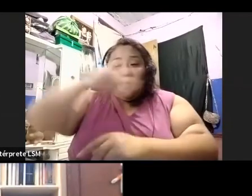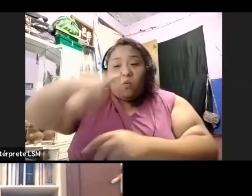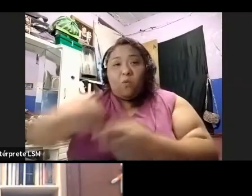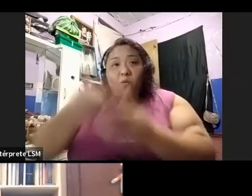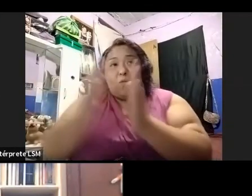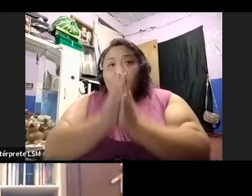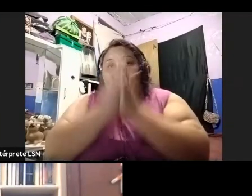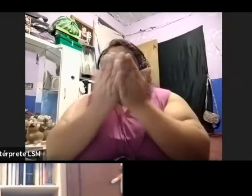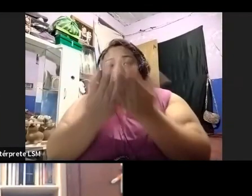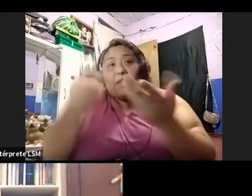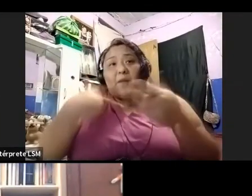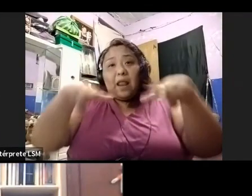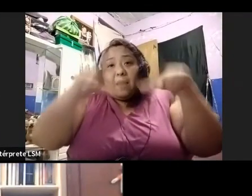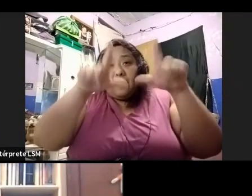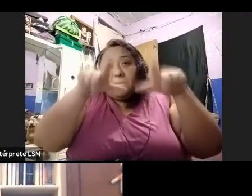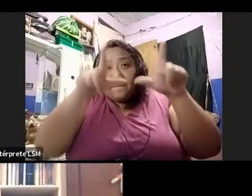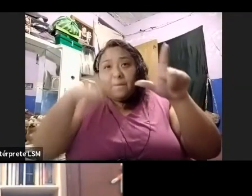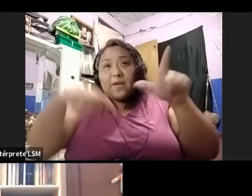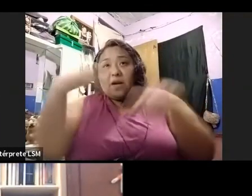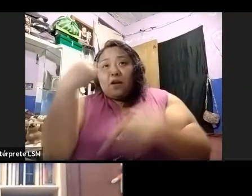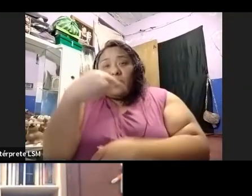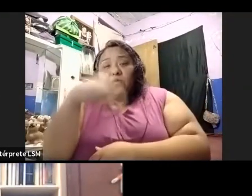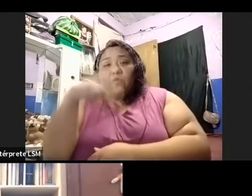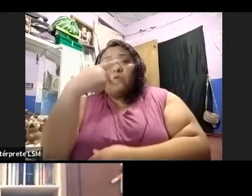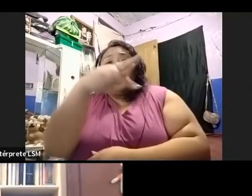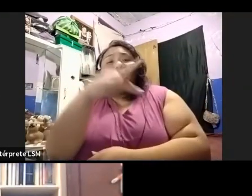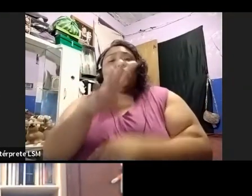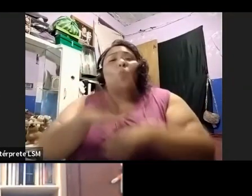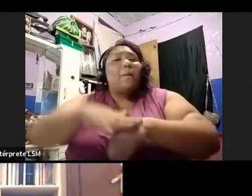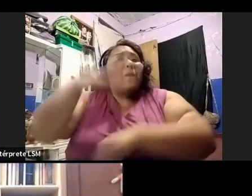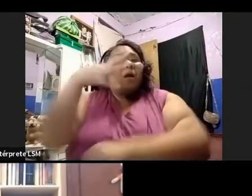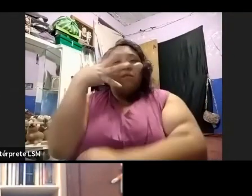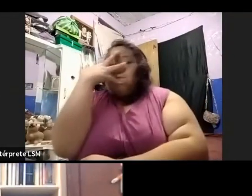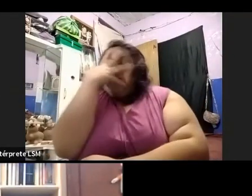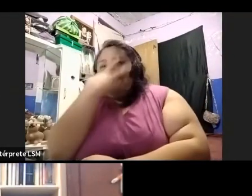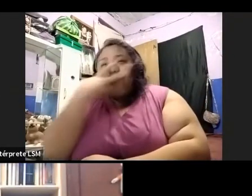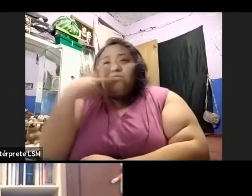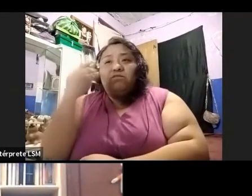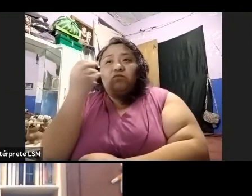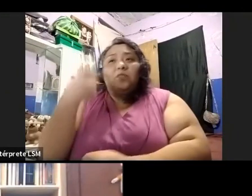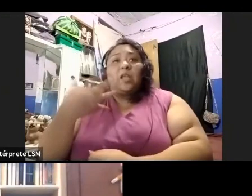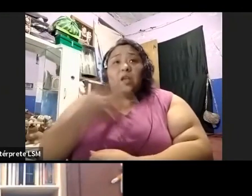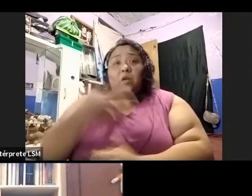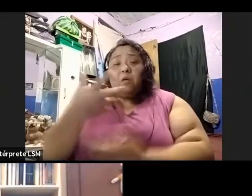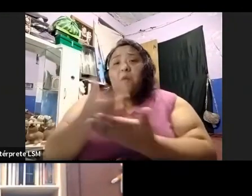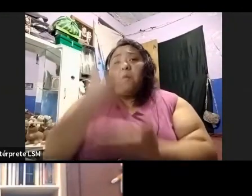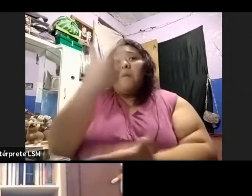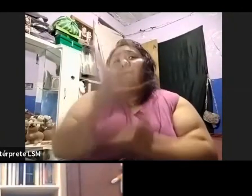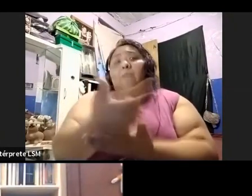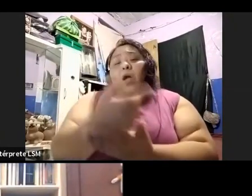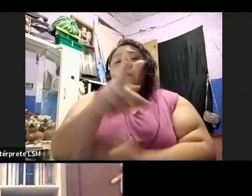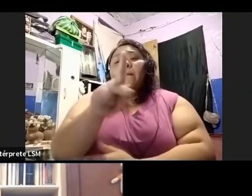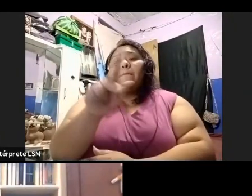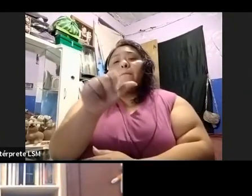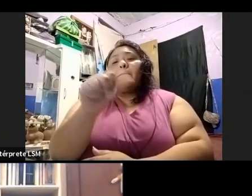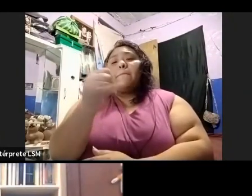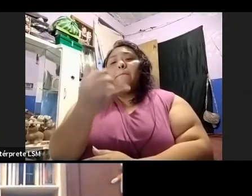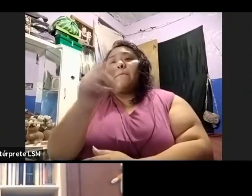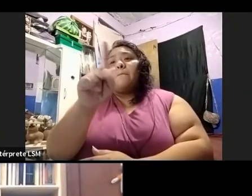está hospedada el libro en digital. Tiene un botón de pago por PayPal y quienes vivan aquí en México,